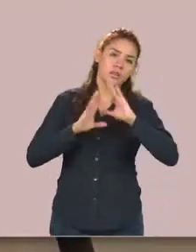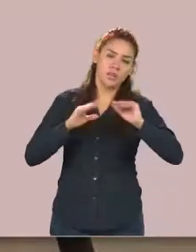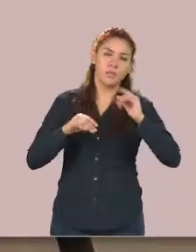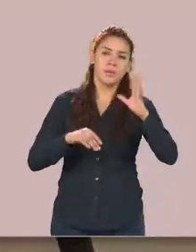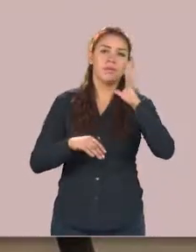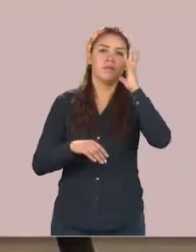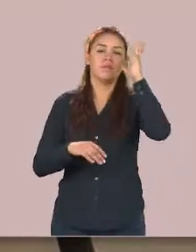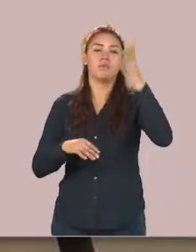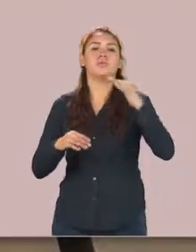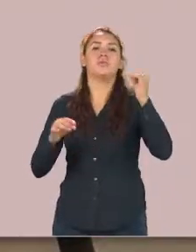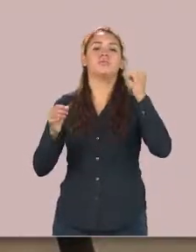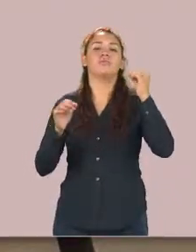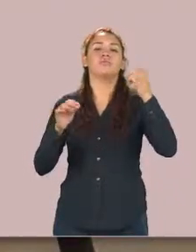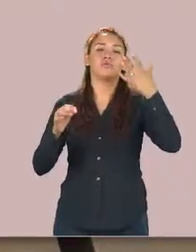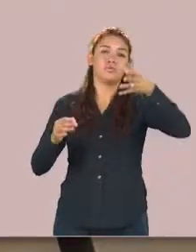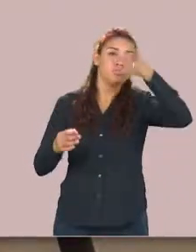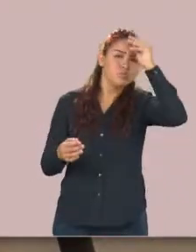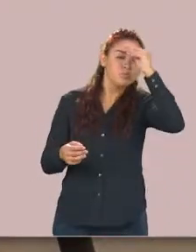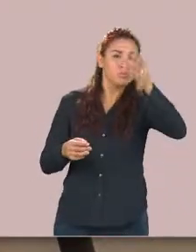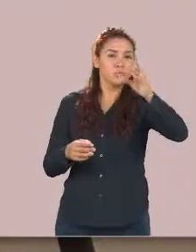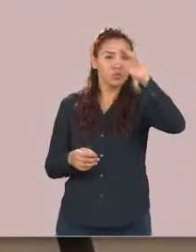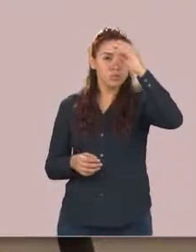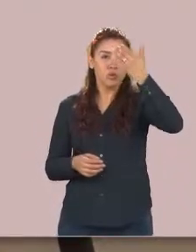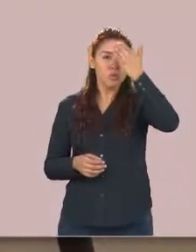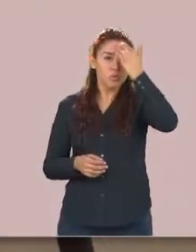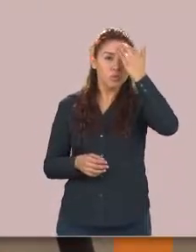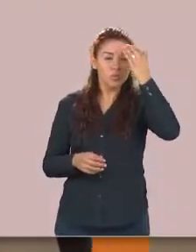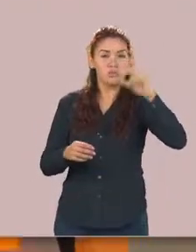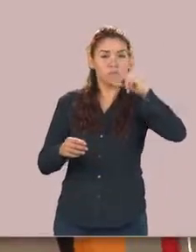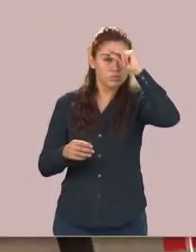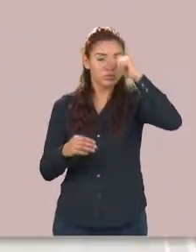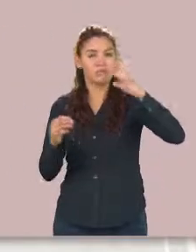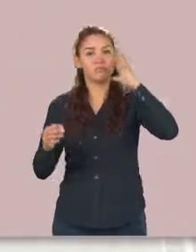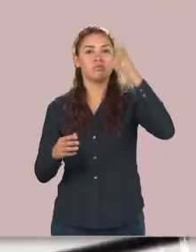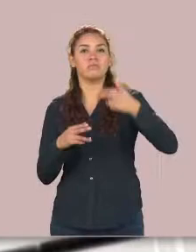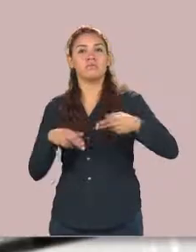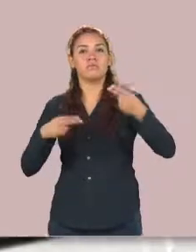conocimiento sin dejar de lado los retos que deben enfrentar en el mercado laboral.